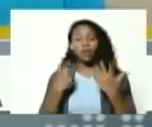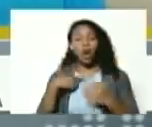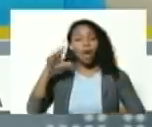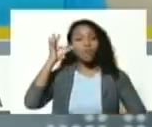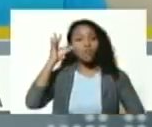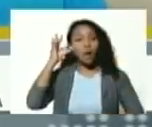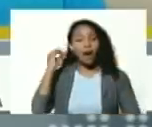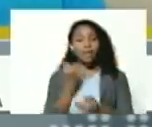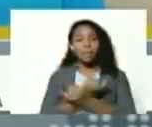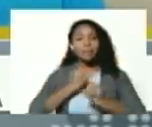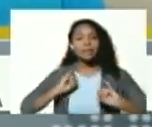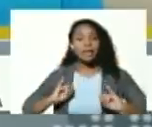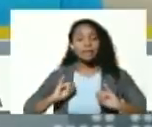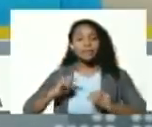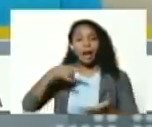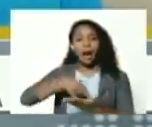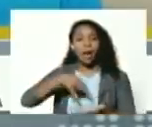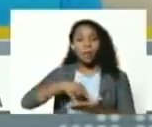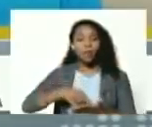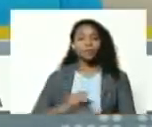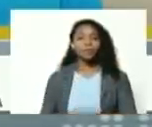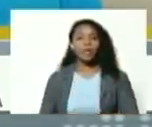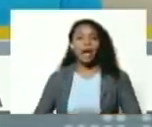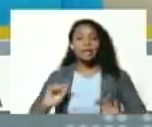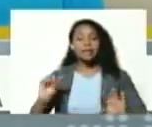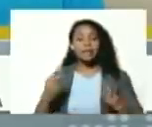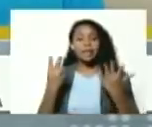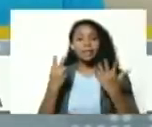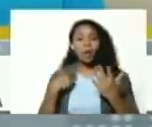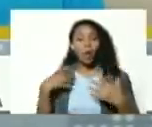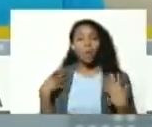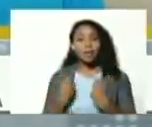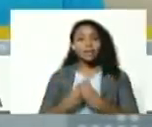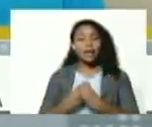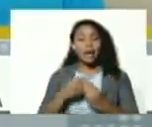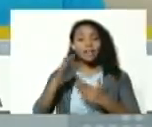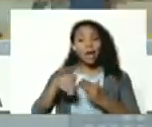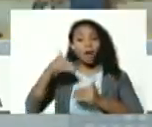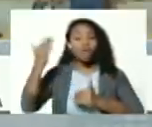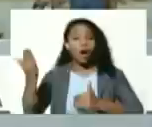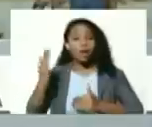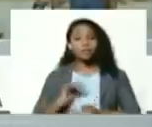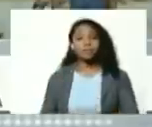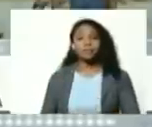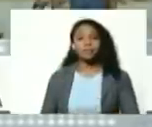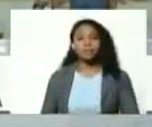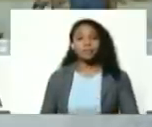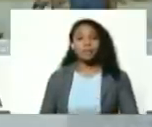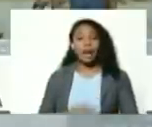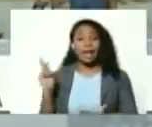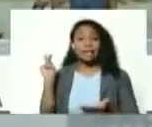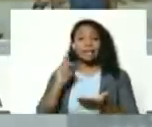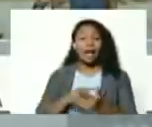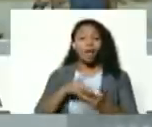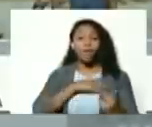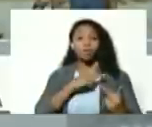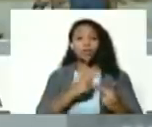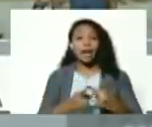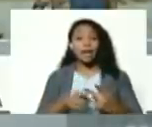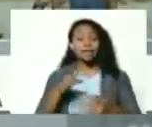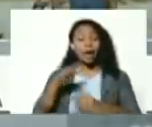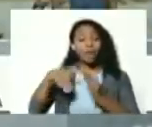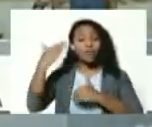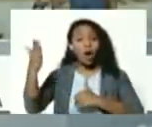en la independencia y en carabobo el séptimo compañías extranjeras la llegada de voluntarios extranjeros